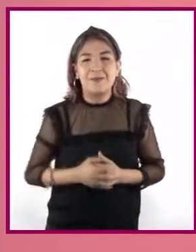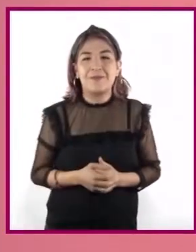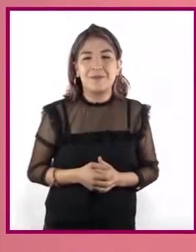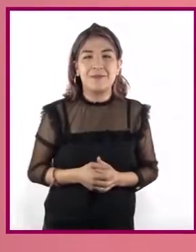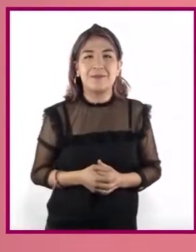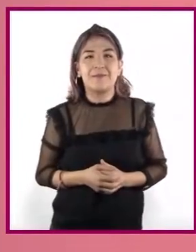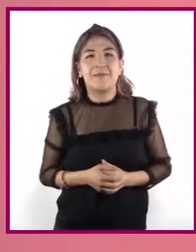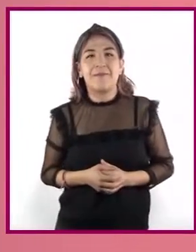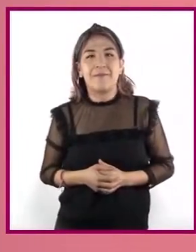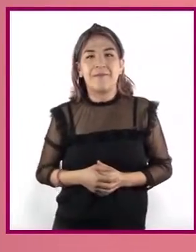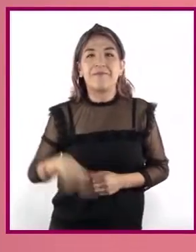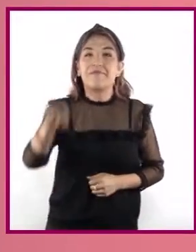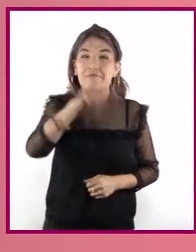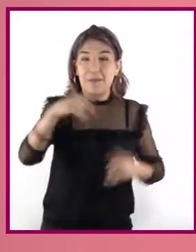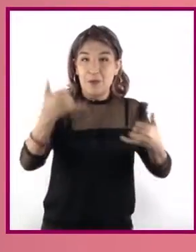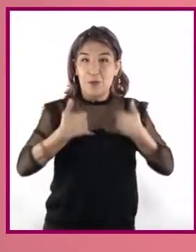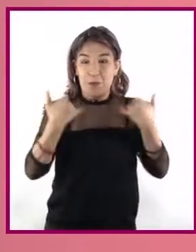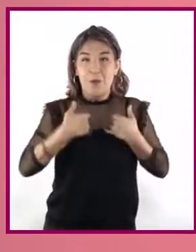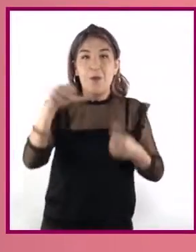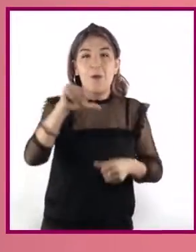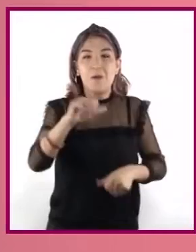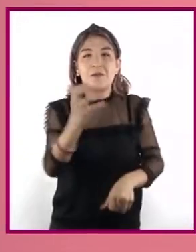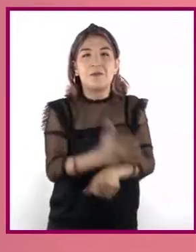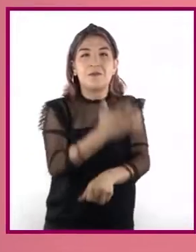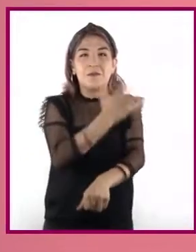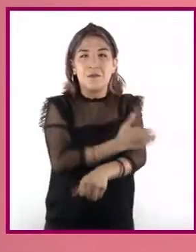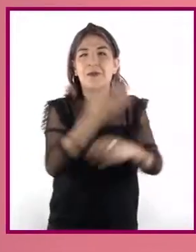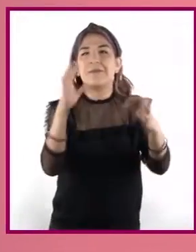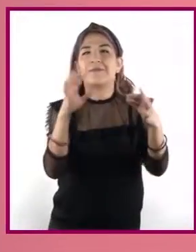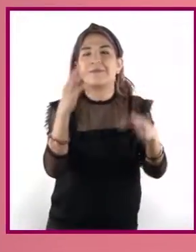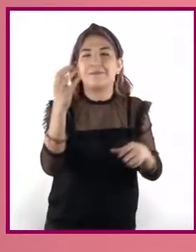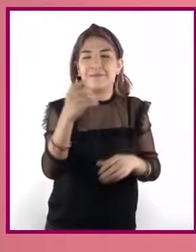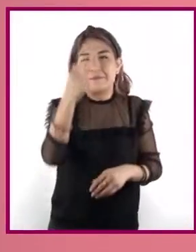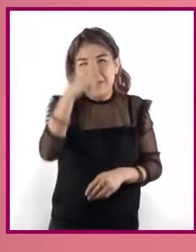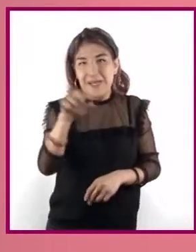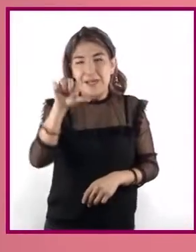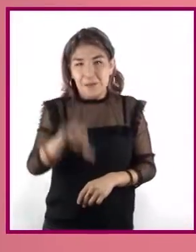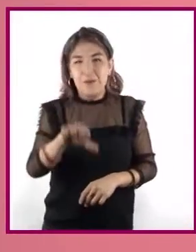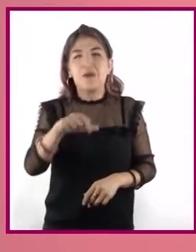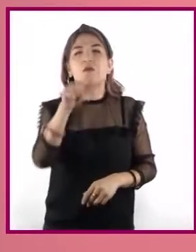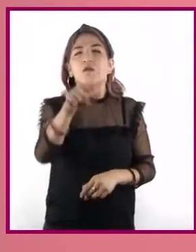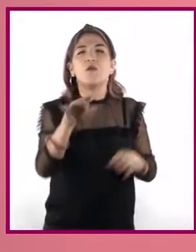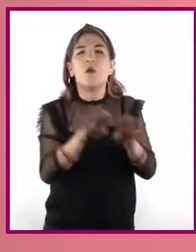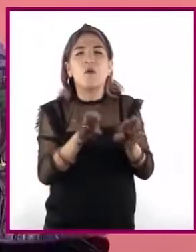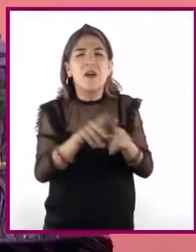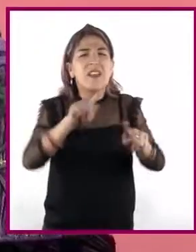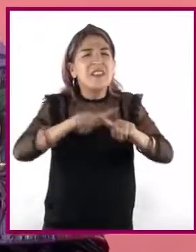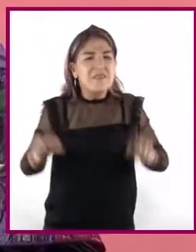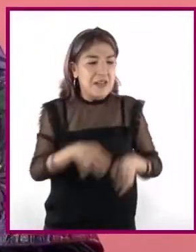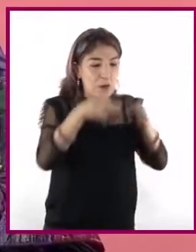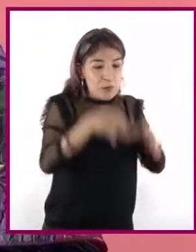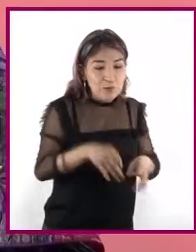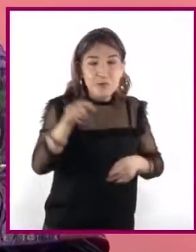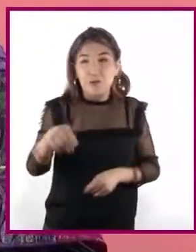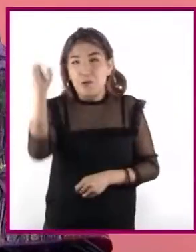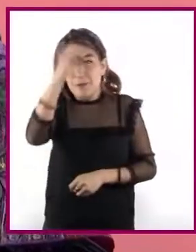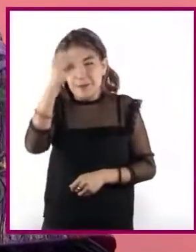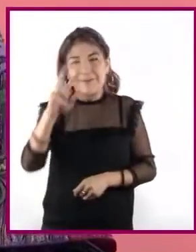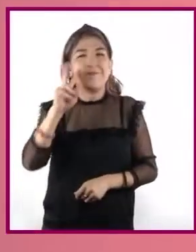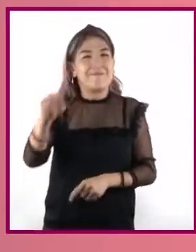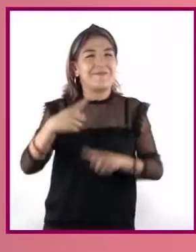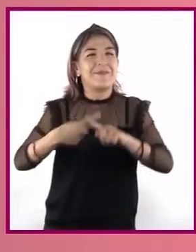Jóvenes que nos acompañan en esta sesión, ¿cómo definirían la diferencia entre hecho y opinión? Veamos la diferencia.